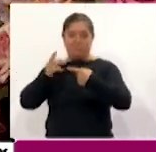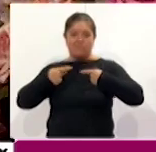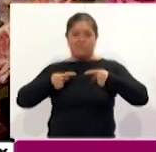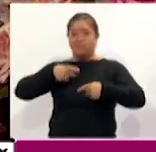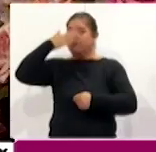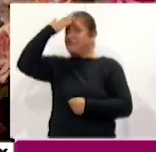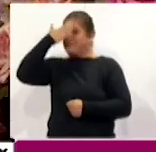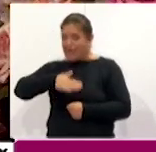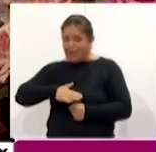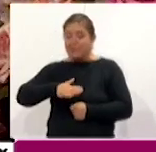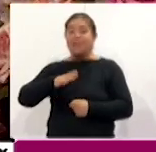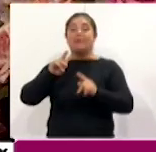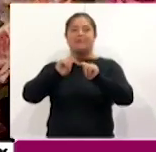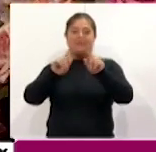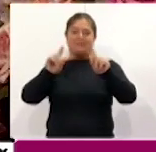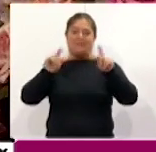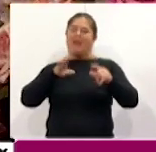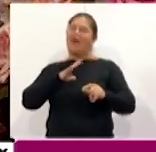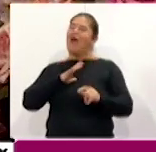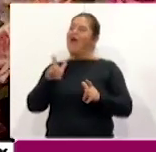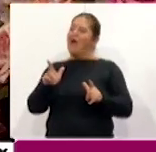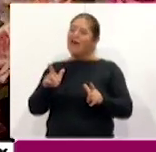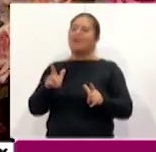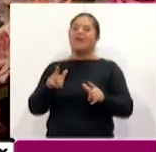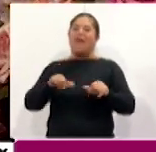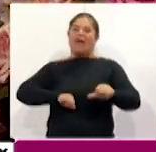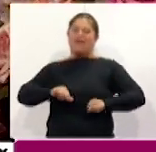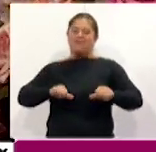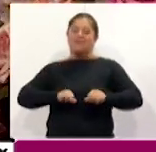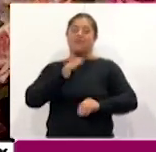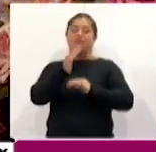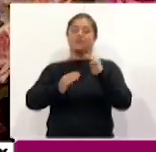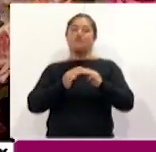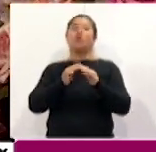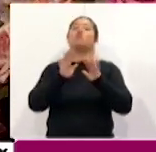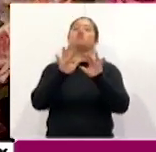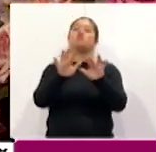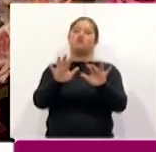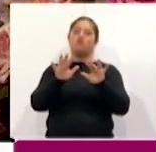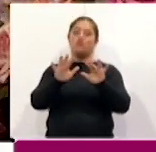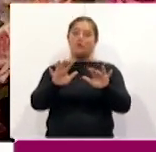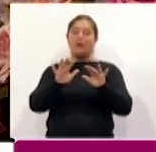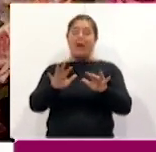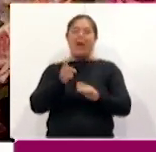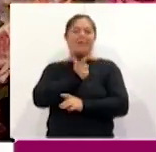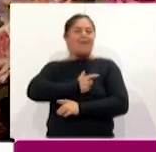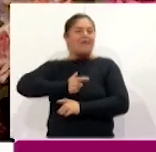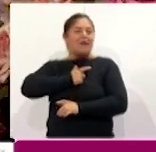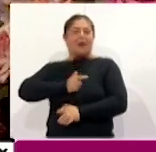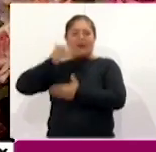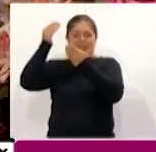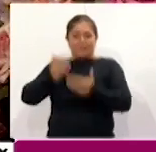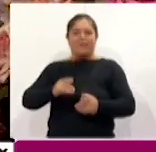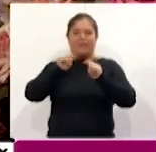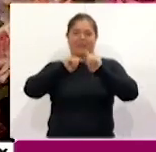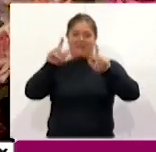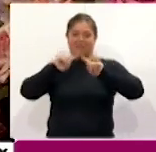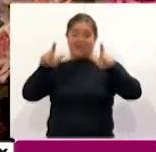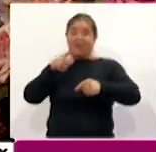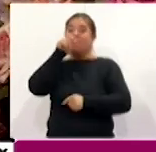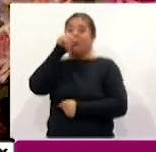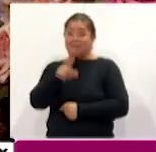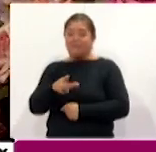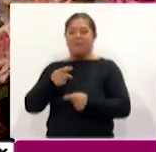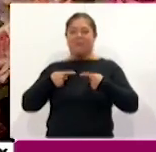Tlaxcala tiene eventos de talla mundial y le gusta venir a Tlaxcala, pero además los